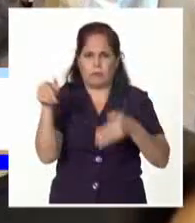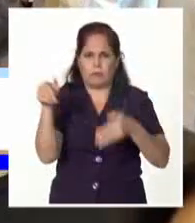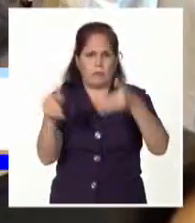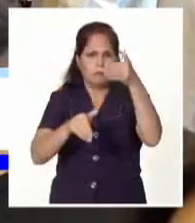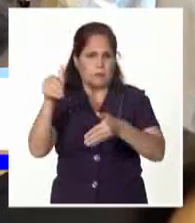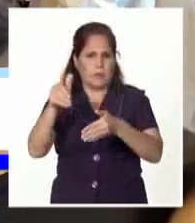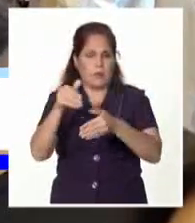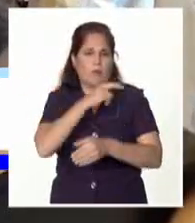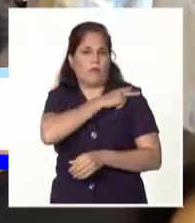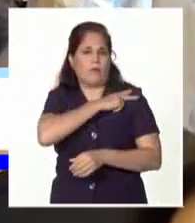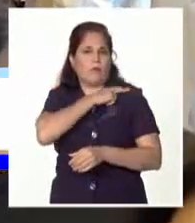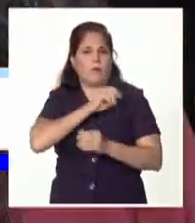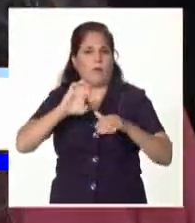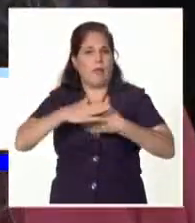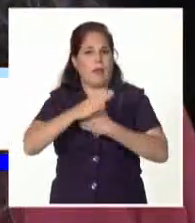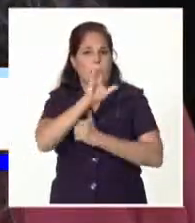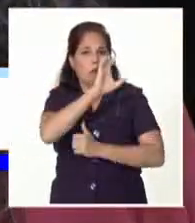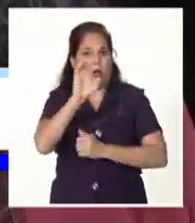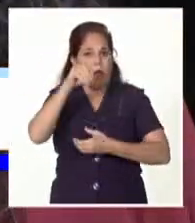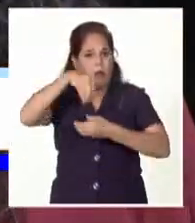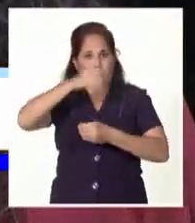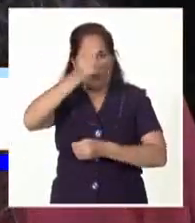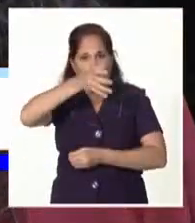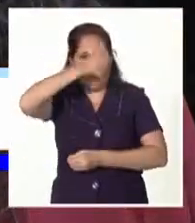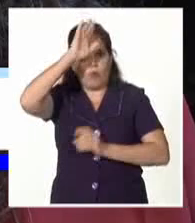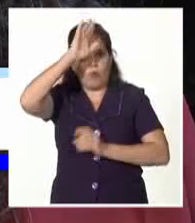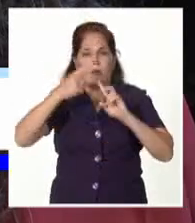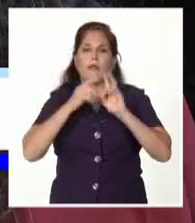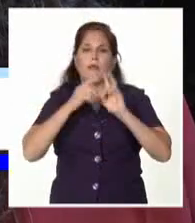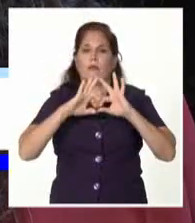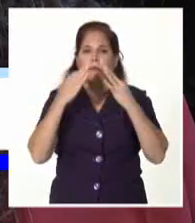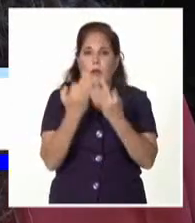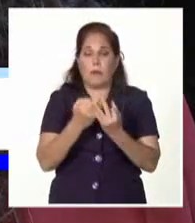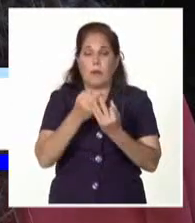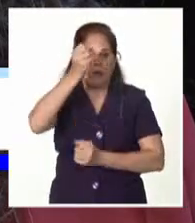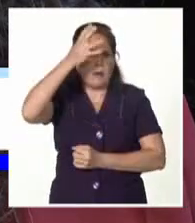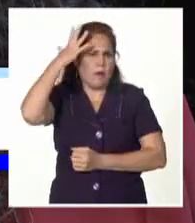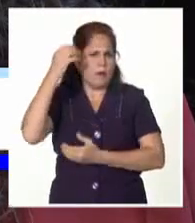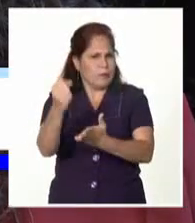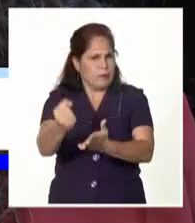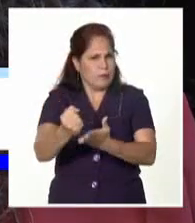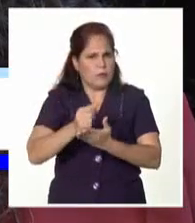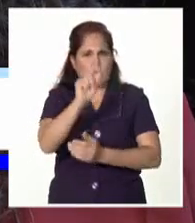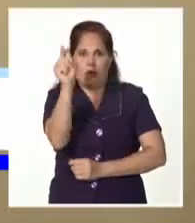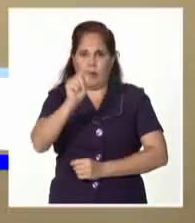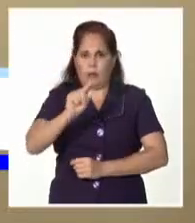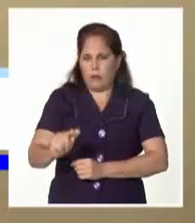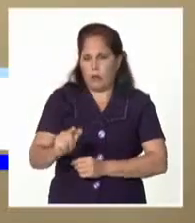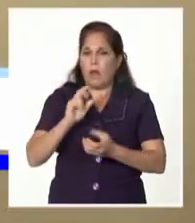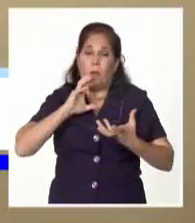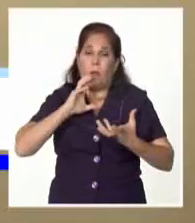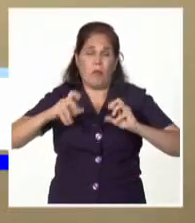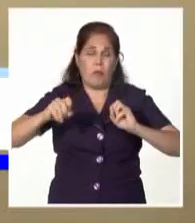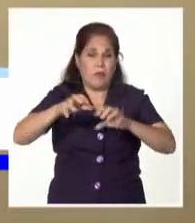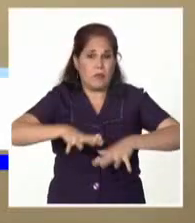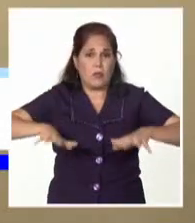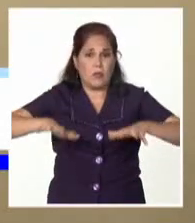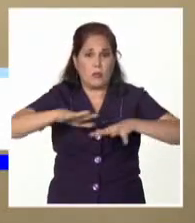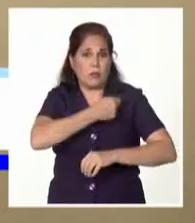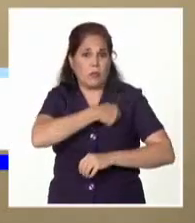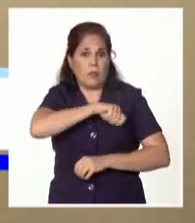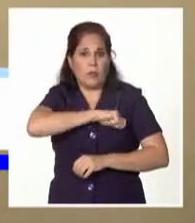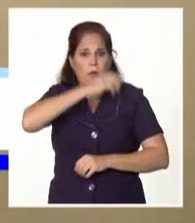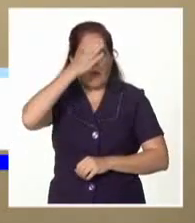funcionarios de la Embajada Cubana en Roma y sus familiares, Díaz Canel habló de la solidaridad italiana de las complejidades que vive el pueblo cubano